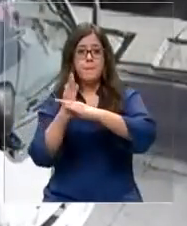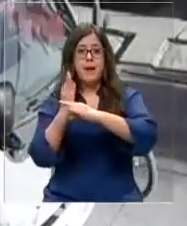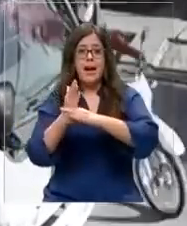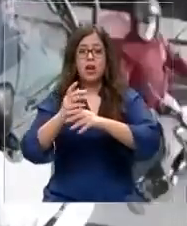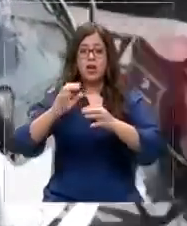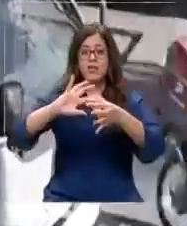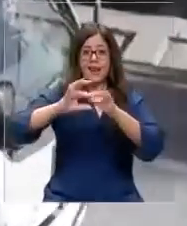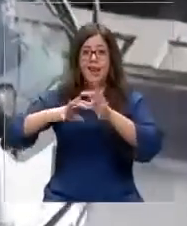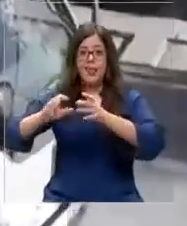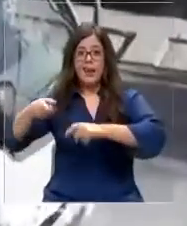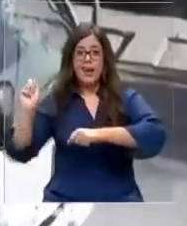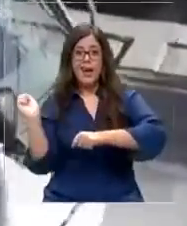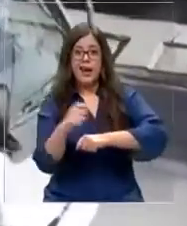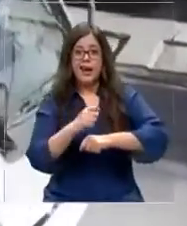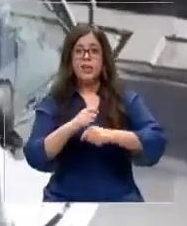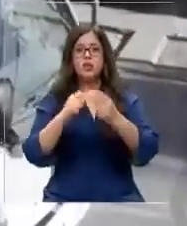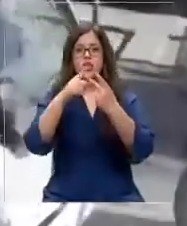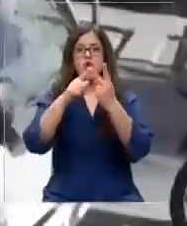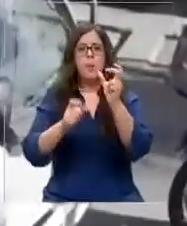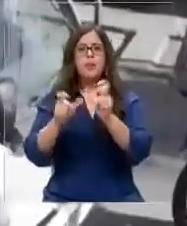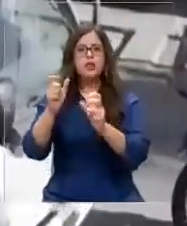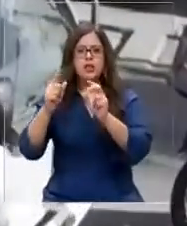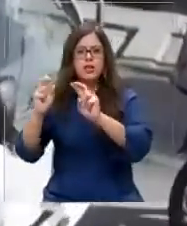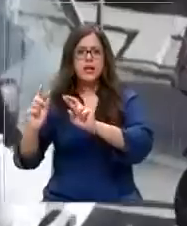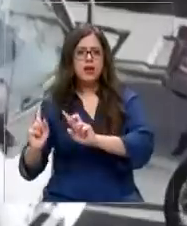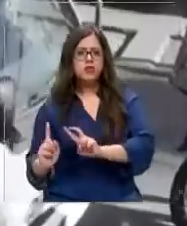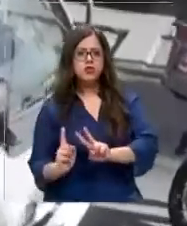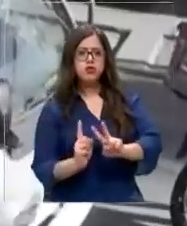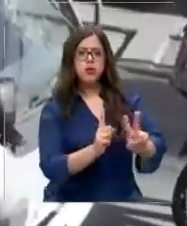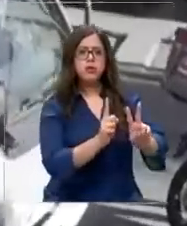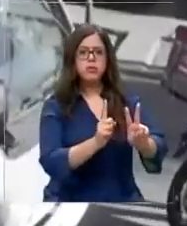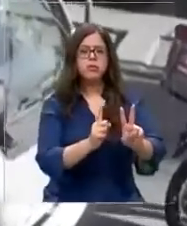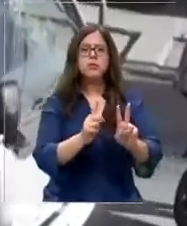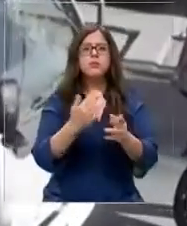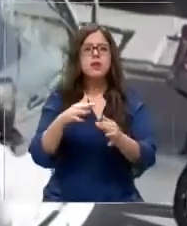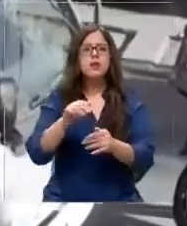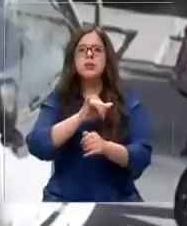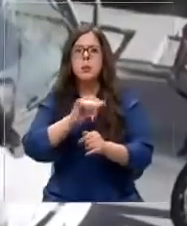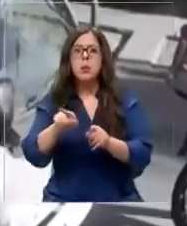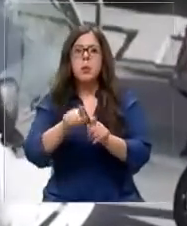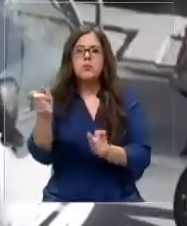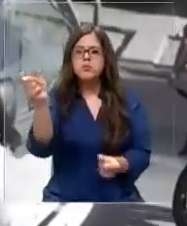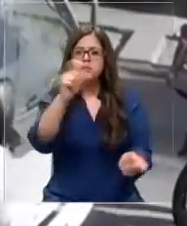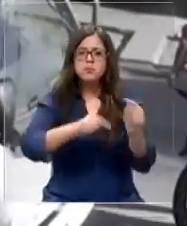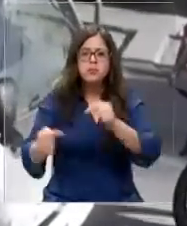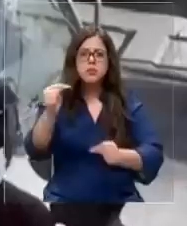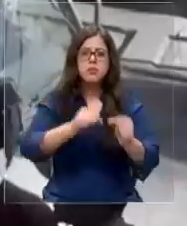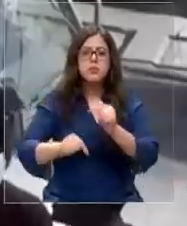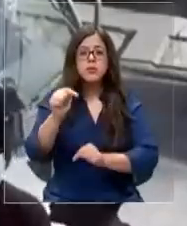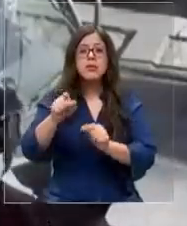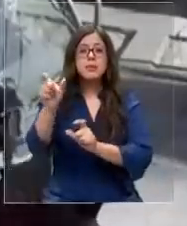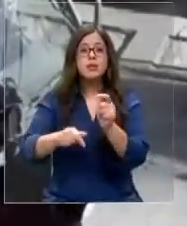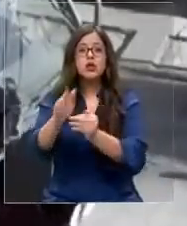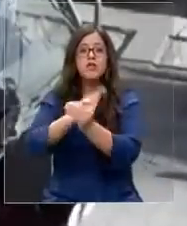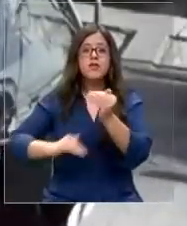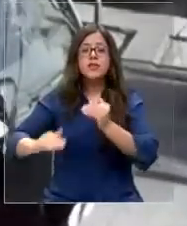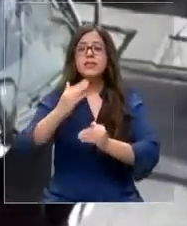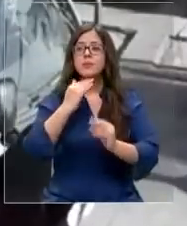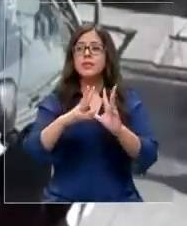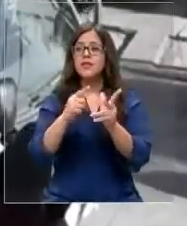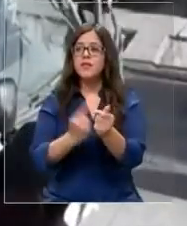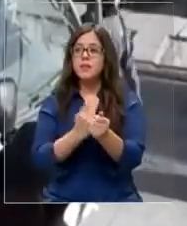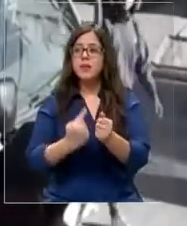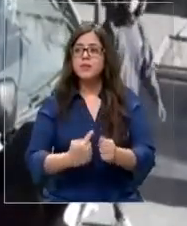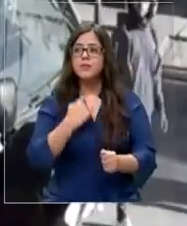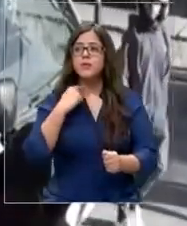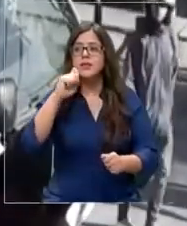Llegó primero acompañado de otros dos repartidores. En el camino se fueron sumando más sujetos. Según los vecinos y la familia afectada, se